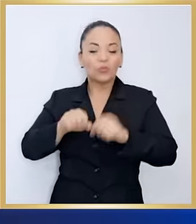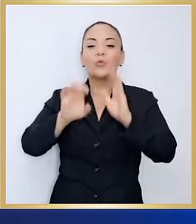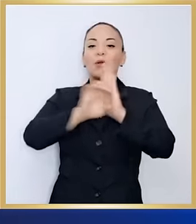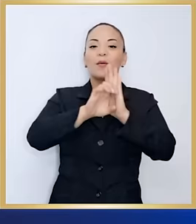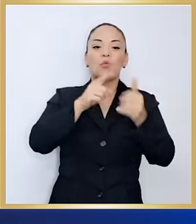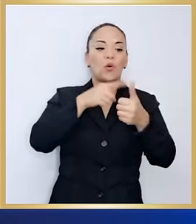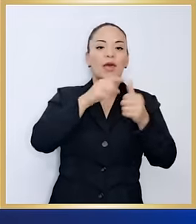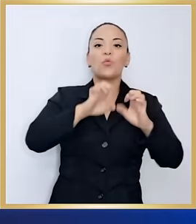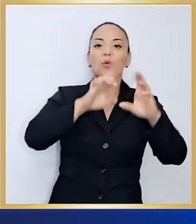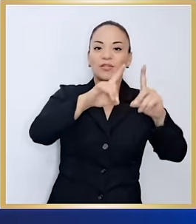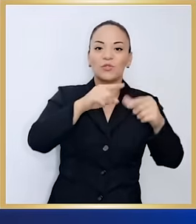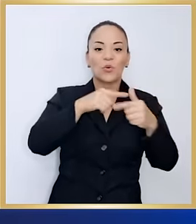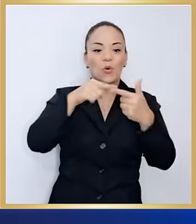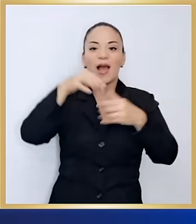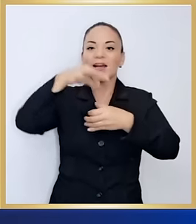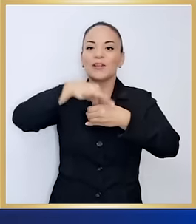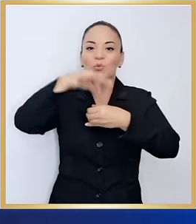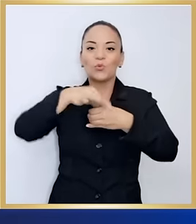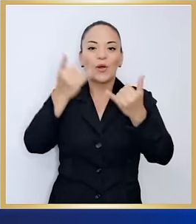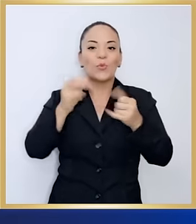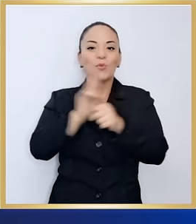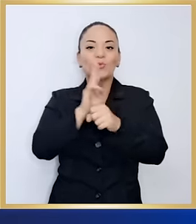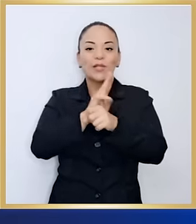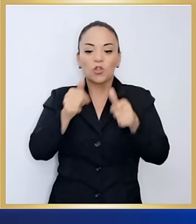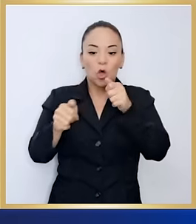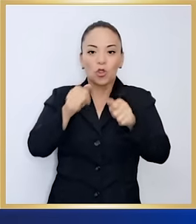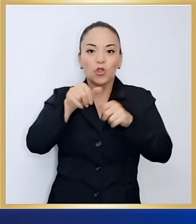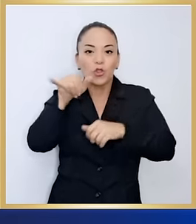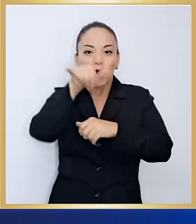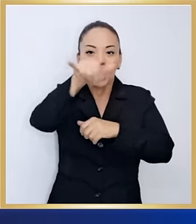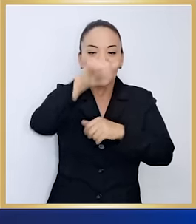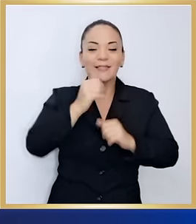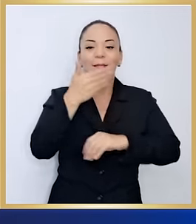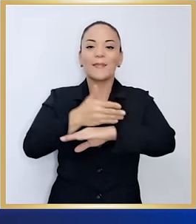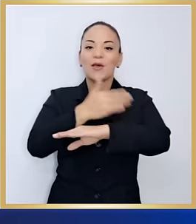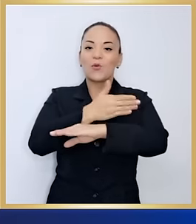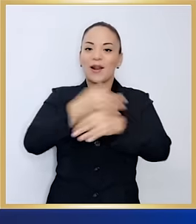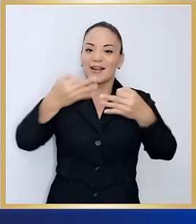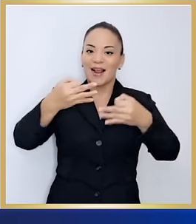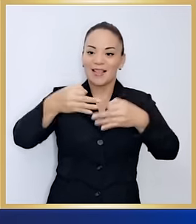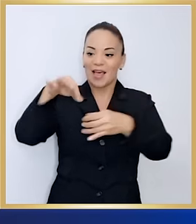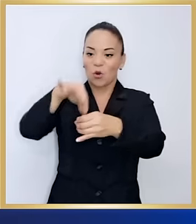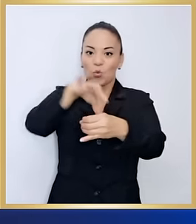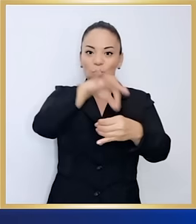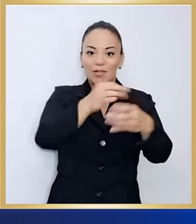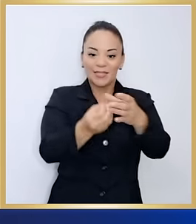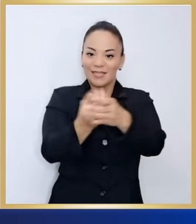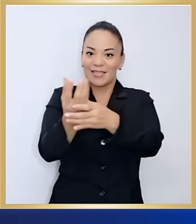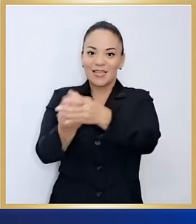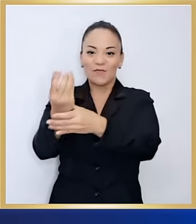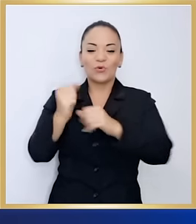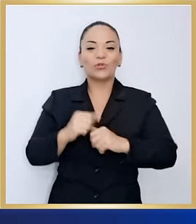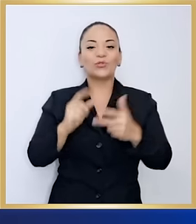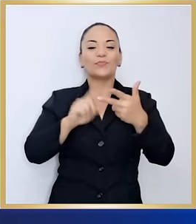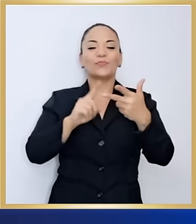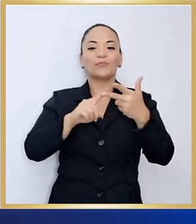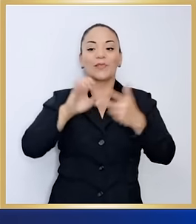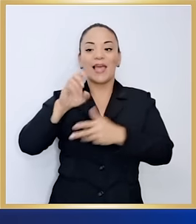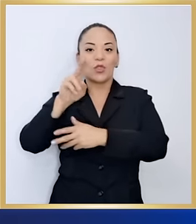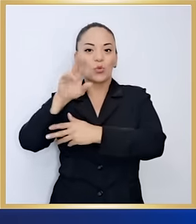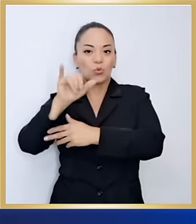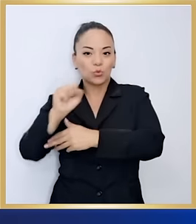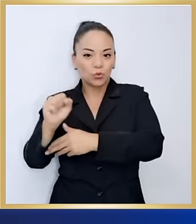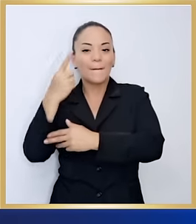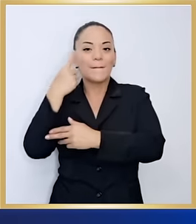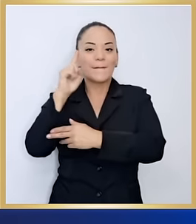podamos beneficiar. Educación. Pensemos en la agricultura, que ya está utilizando drones para mejorar la